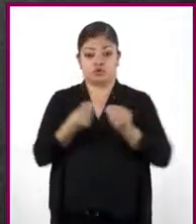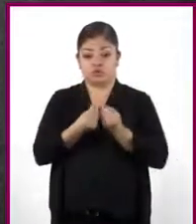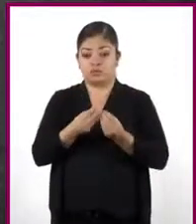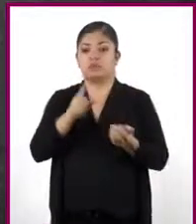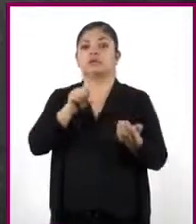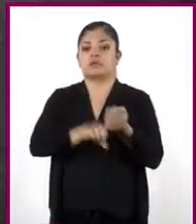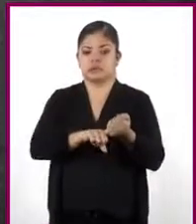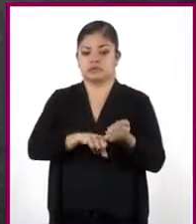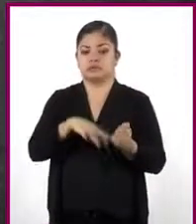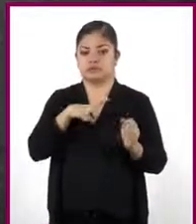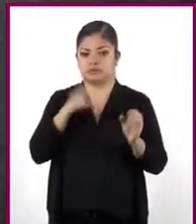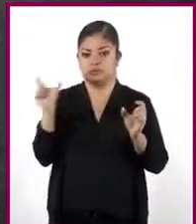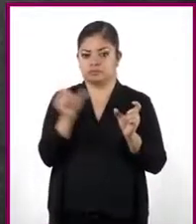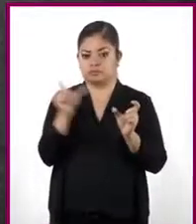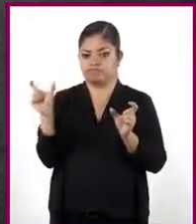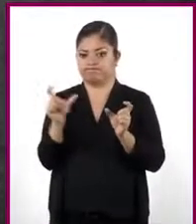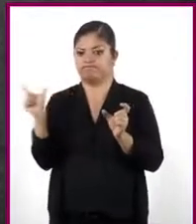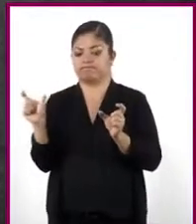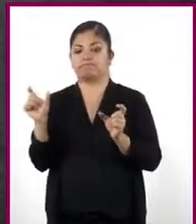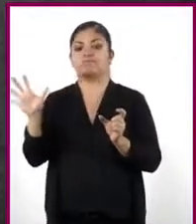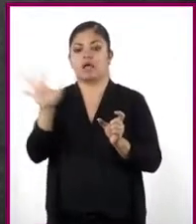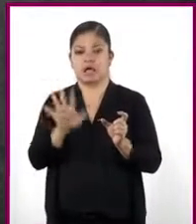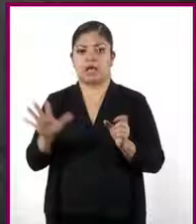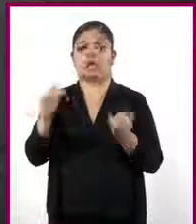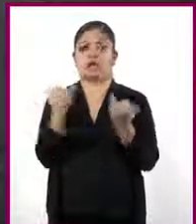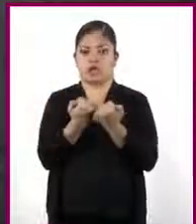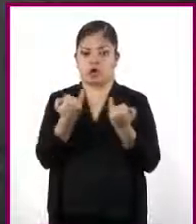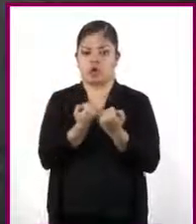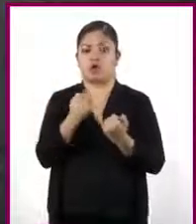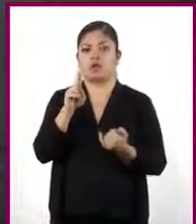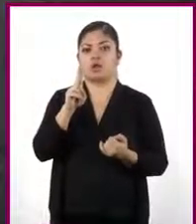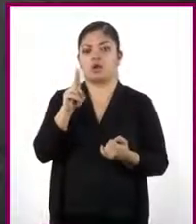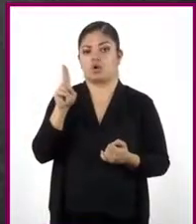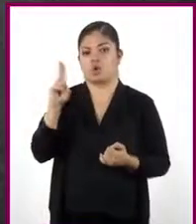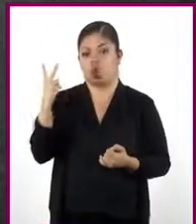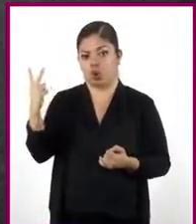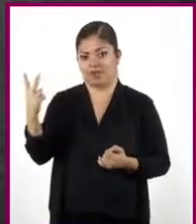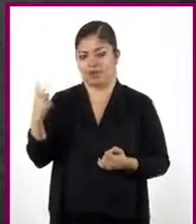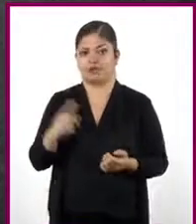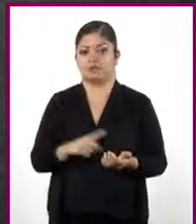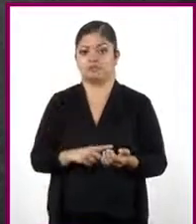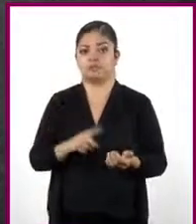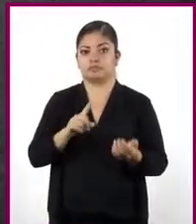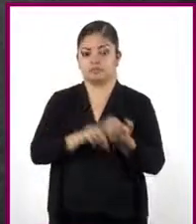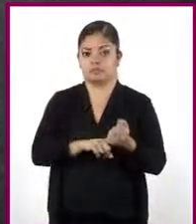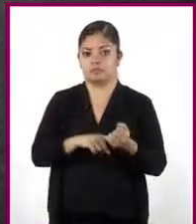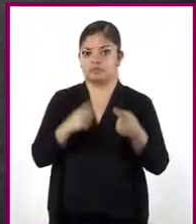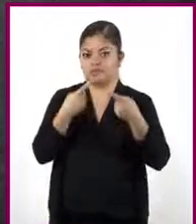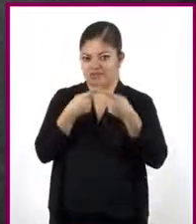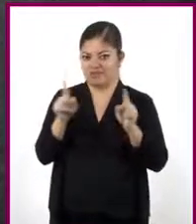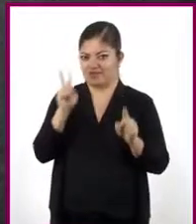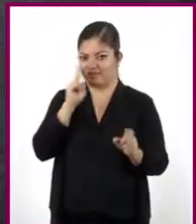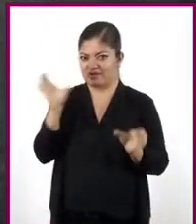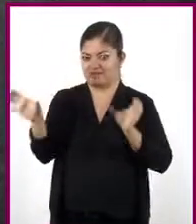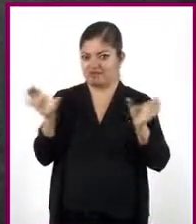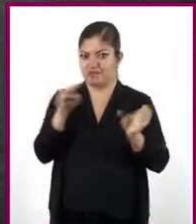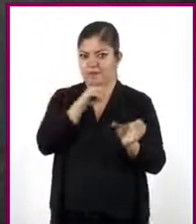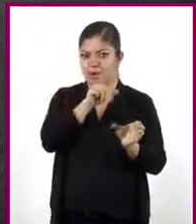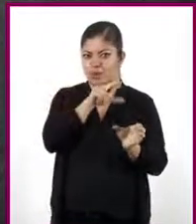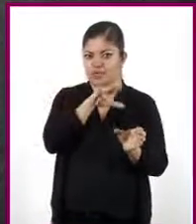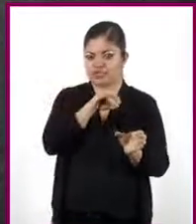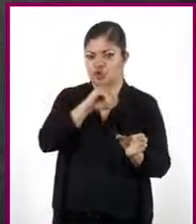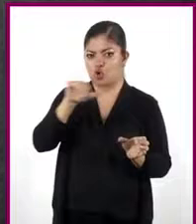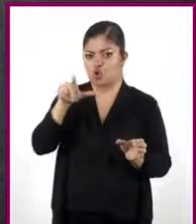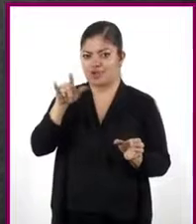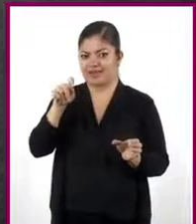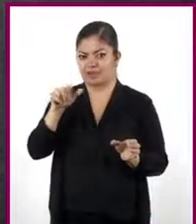obtiene el área del trapecio, también en unidades cuadradas. Como las expresiones que encontraron Mauricio y Julieta corresponden